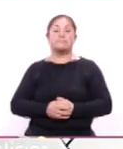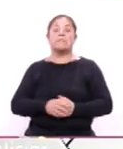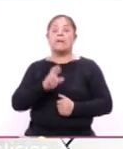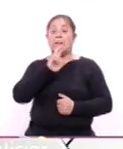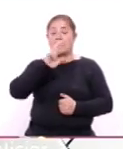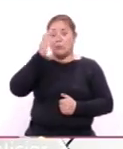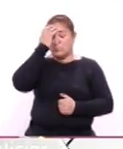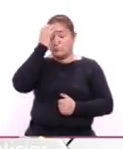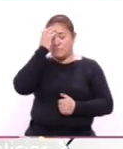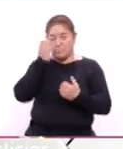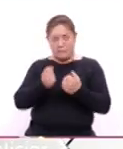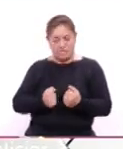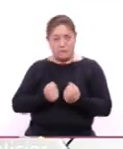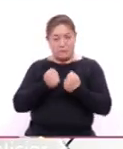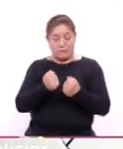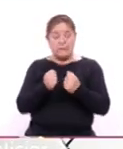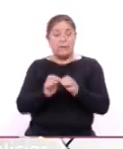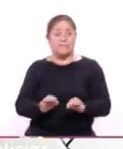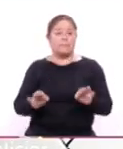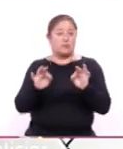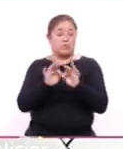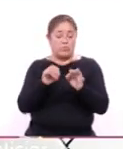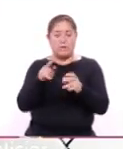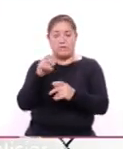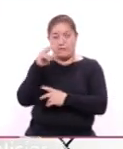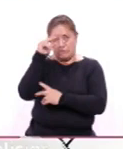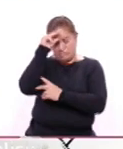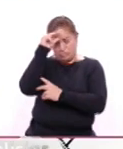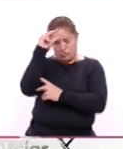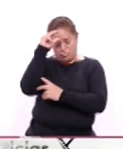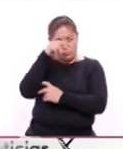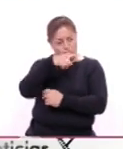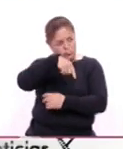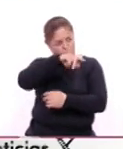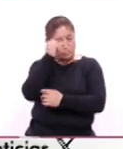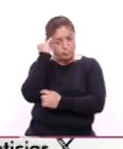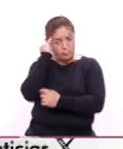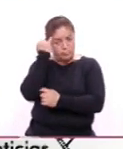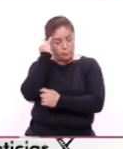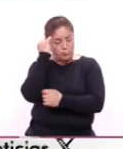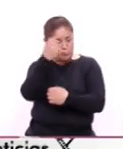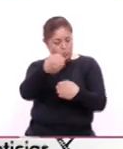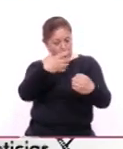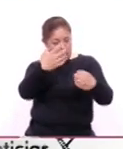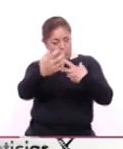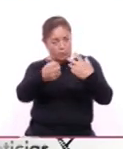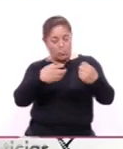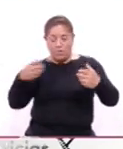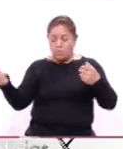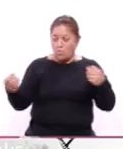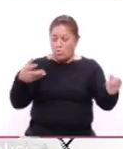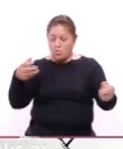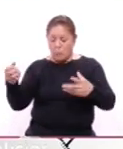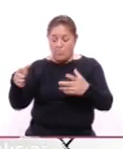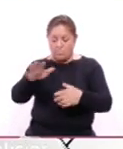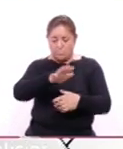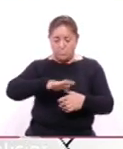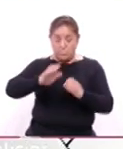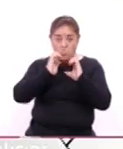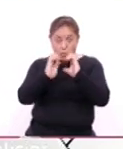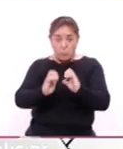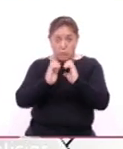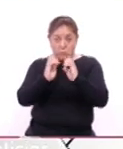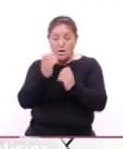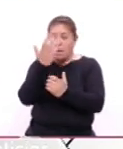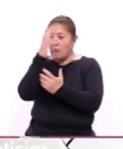reconocimiento de la importancia de la sabiduría indígena y sus aportaciones para proteger la biodiversidad